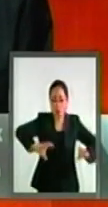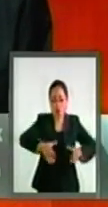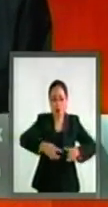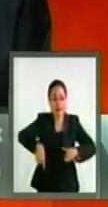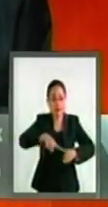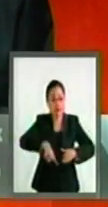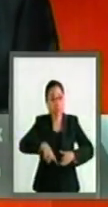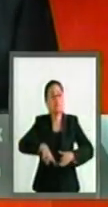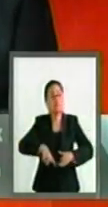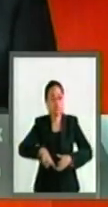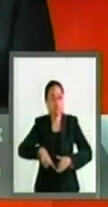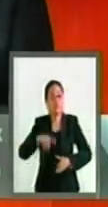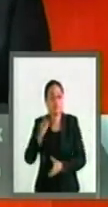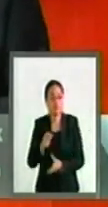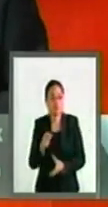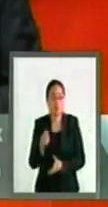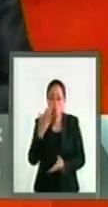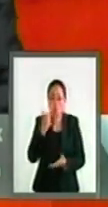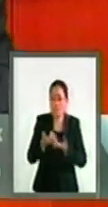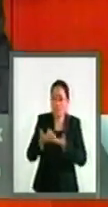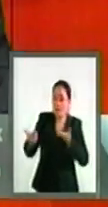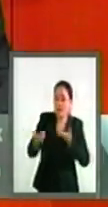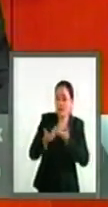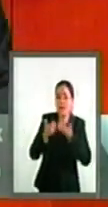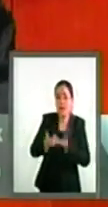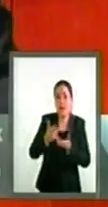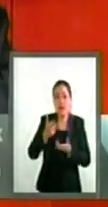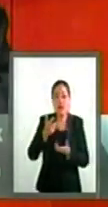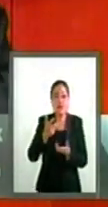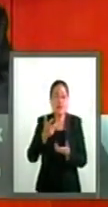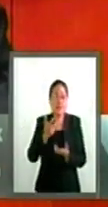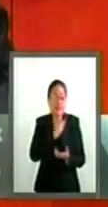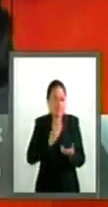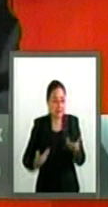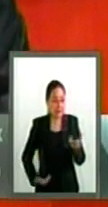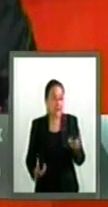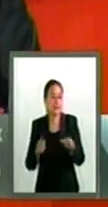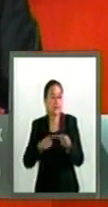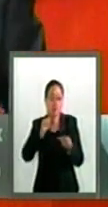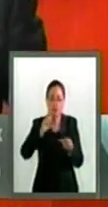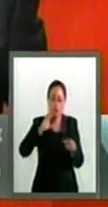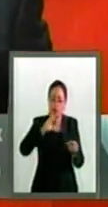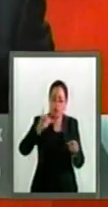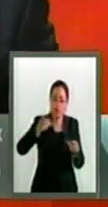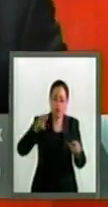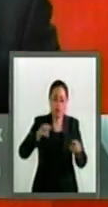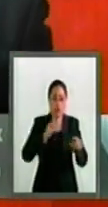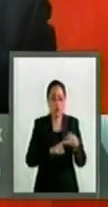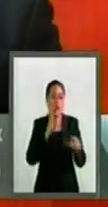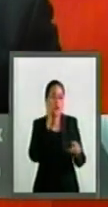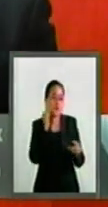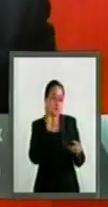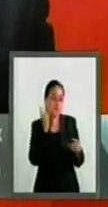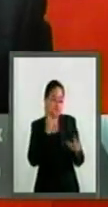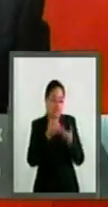cancelando la división de poderes. La reforma educativa debe arrogarse.